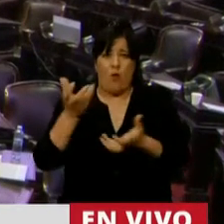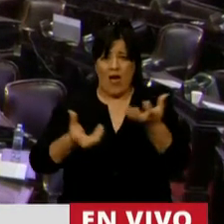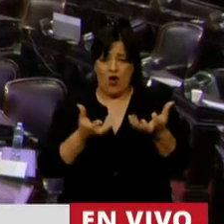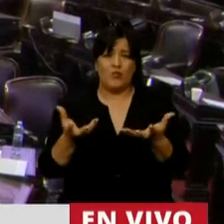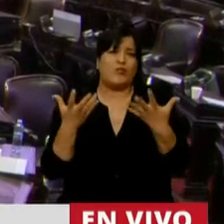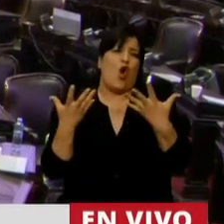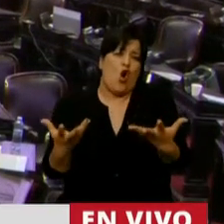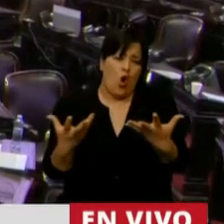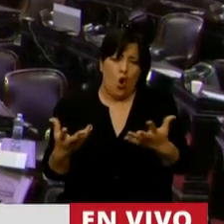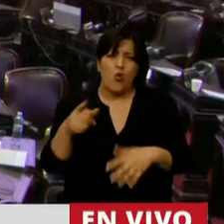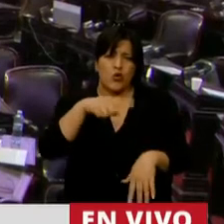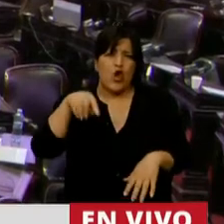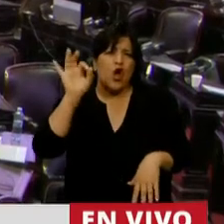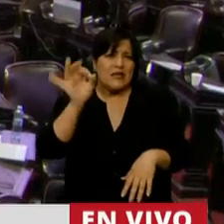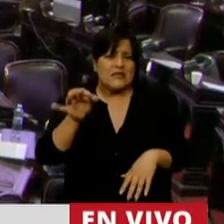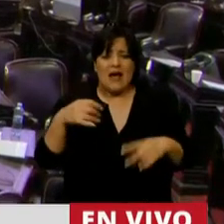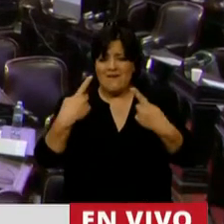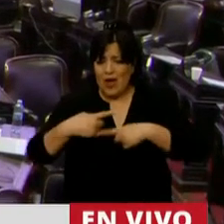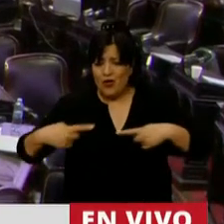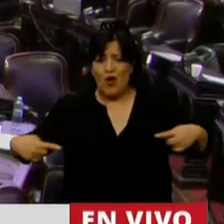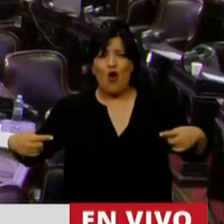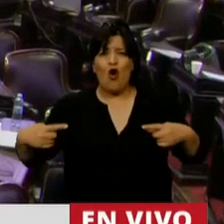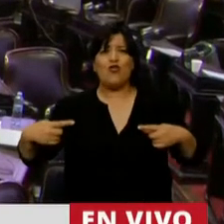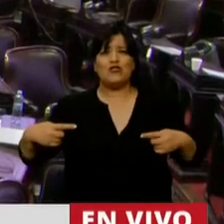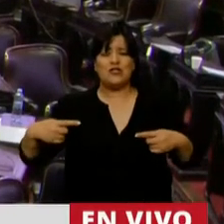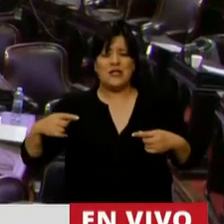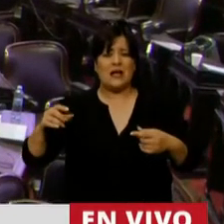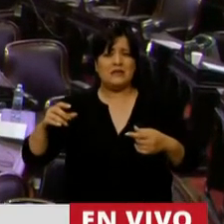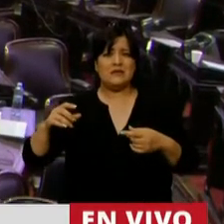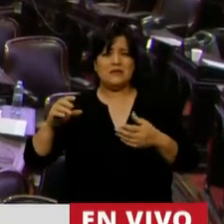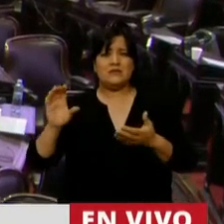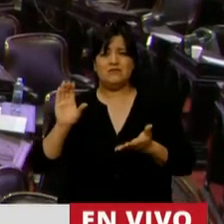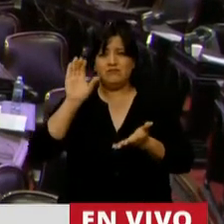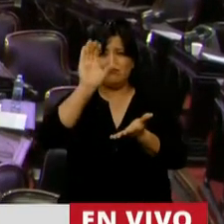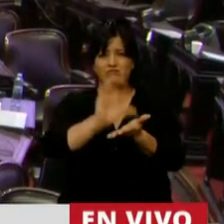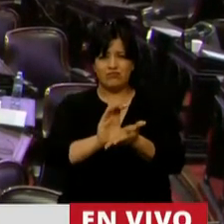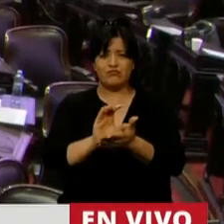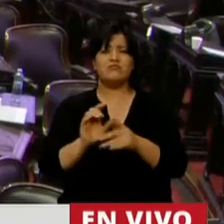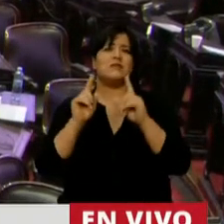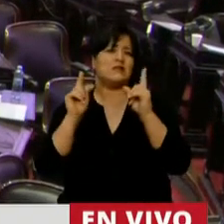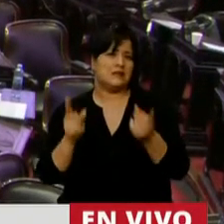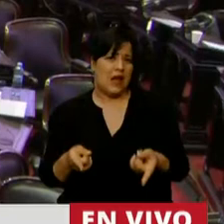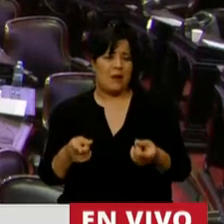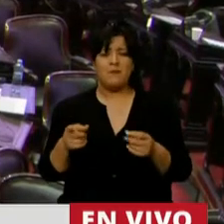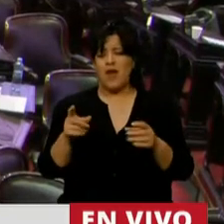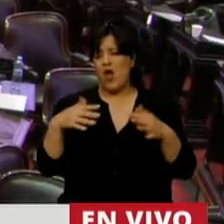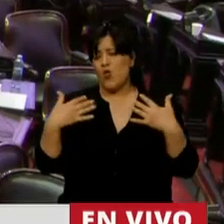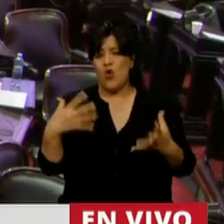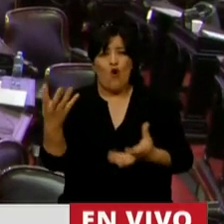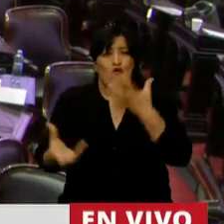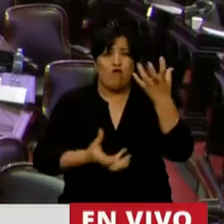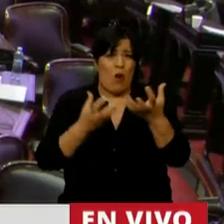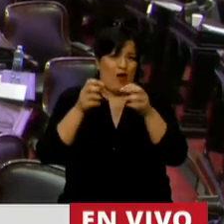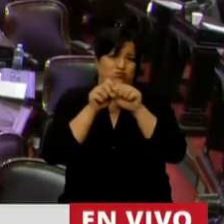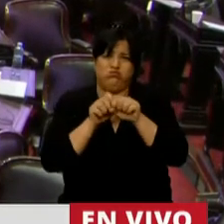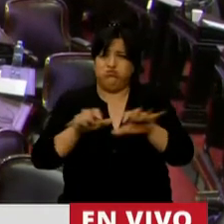Lógicamente que la escasez de recursos destinados a esta también epidemia de fuego que